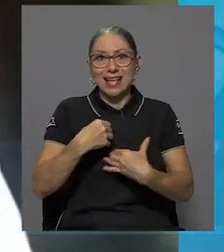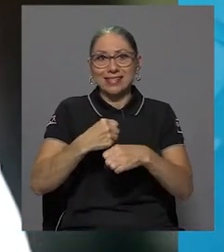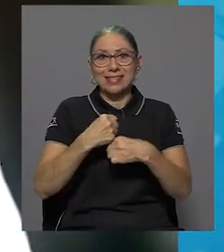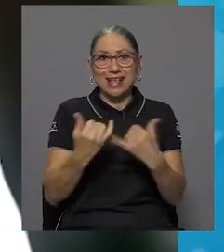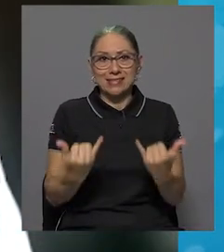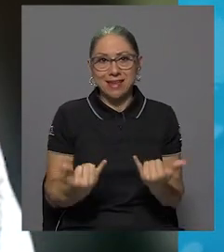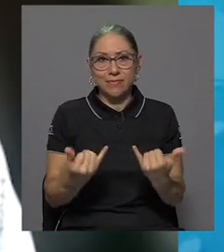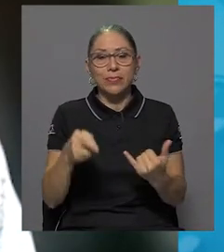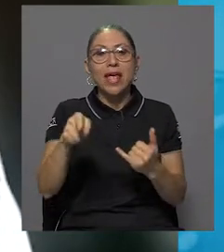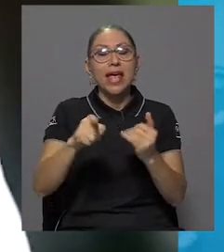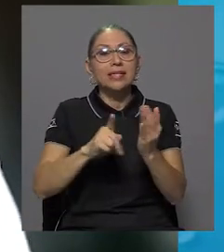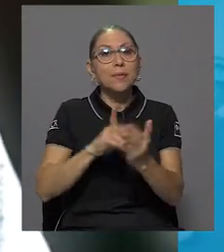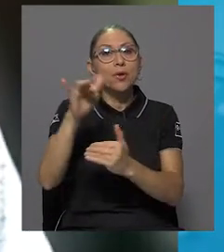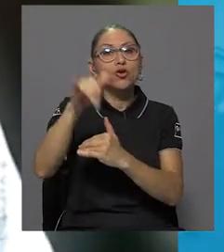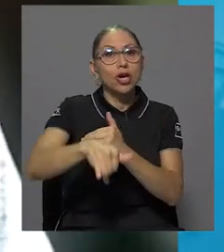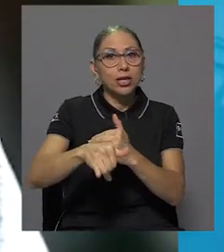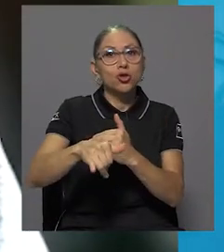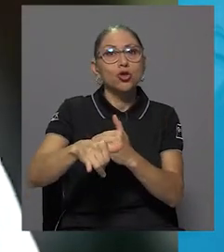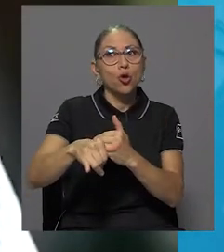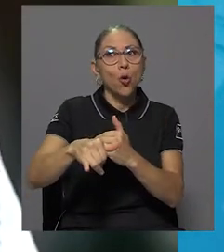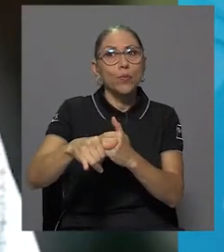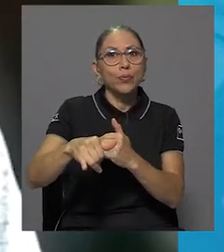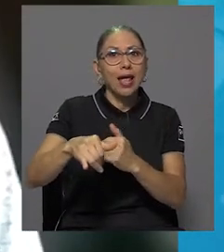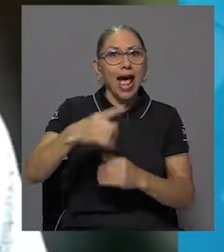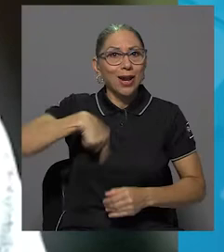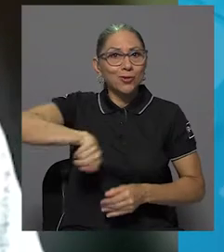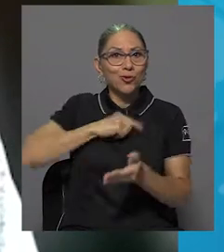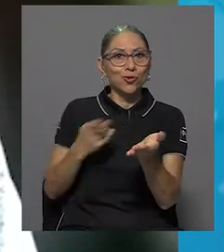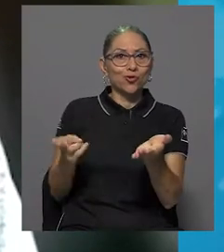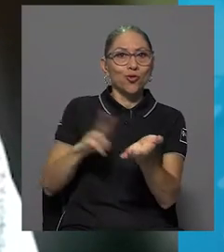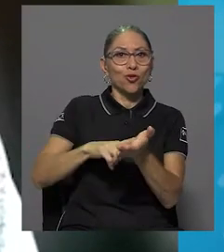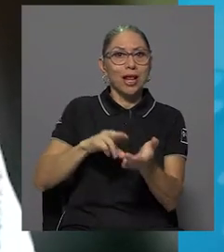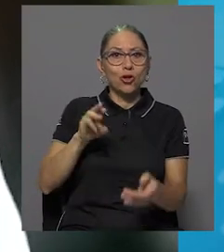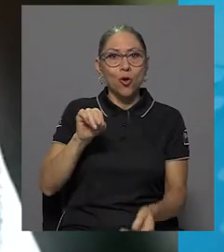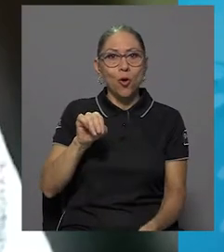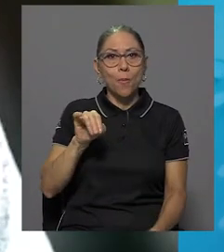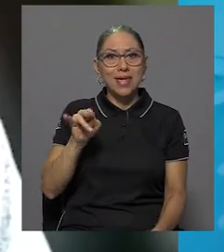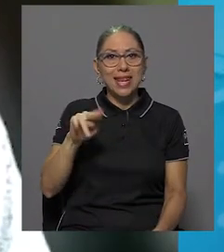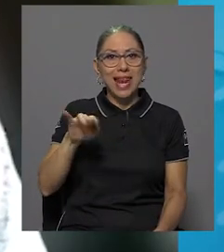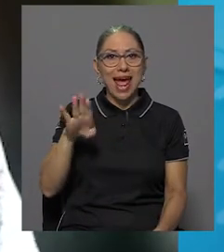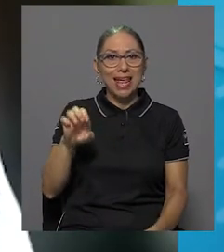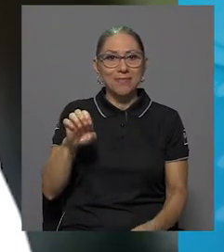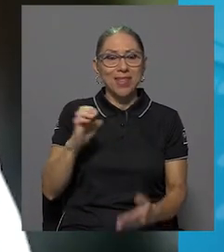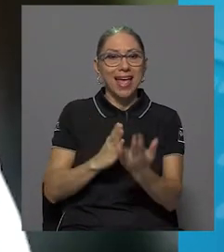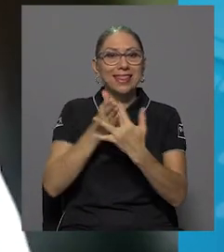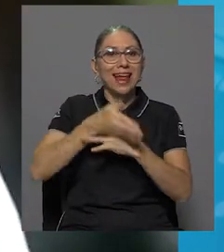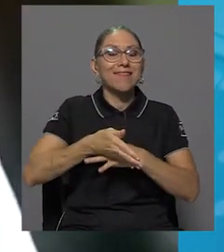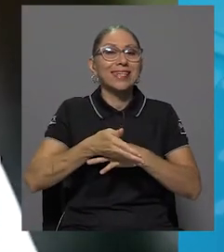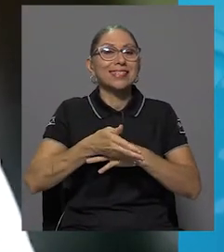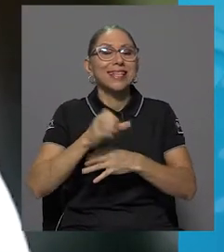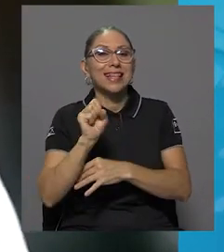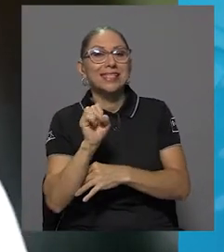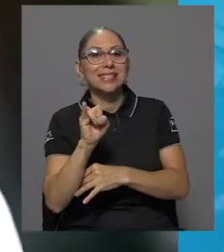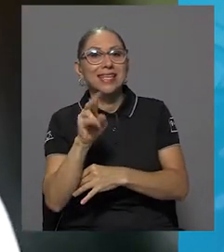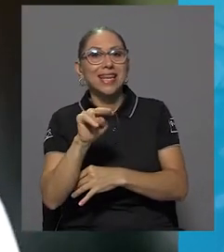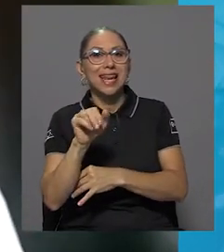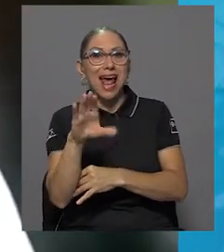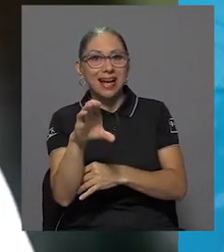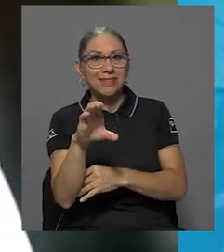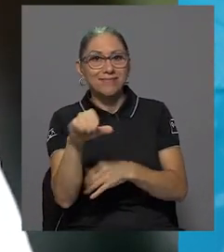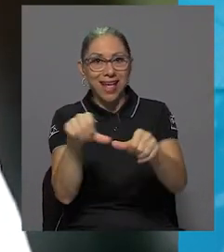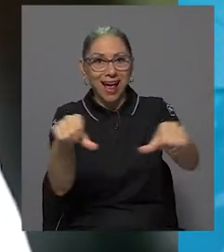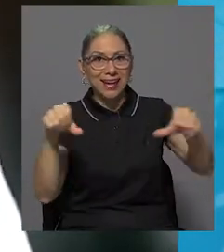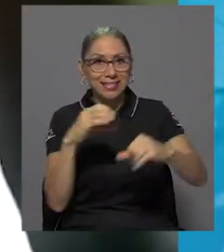Es un proyecto que nos contrató el MINAE a través del Sistema Nacional de Áreas de Conservación, SINAC, para realizar una